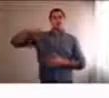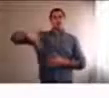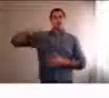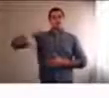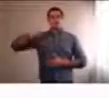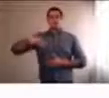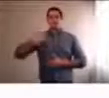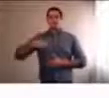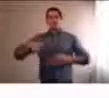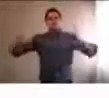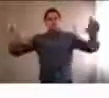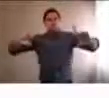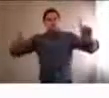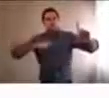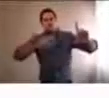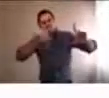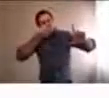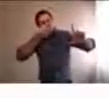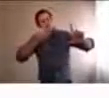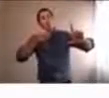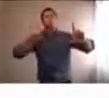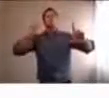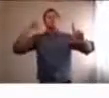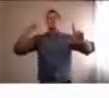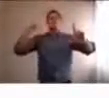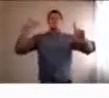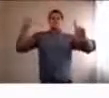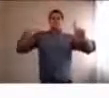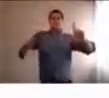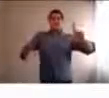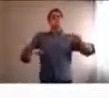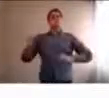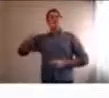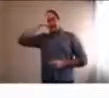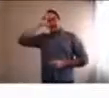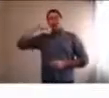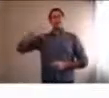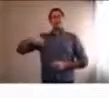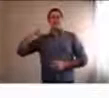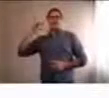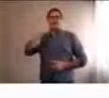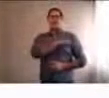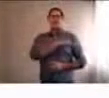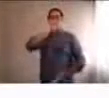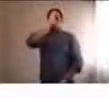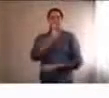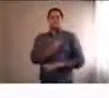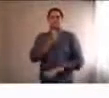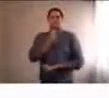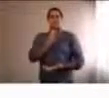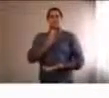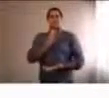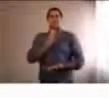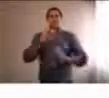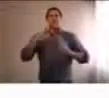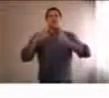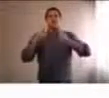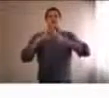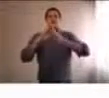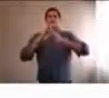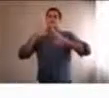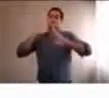a un estilo de cuarentena muy rígida, creo que somos el país en el mundo con la cuarentena más extensa